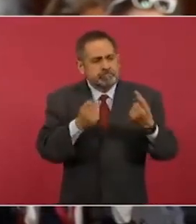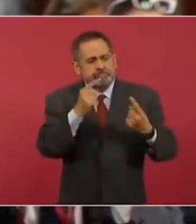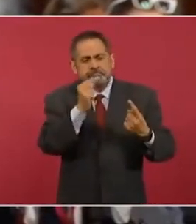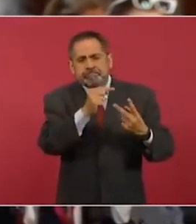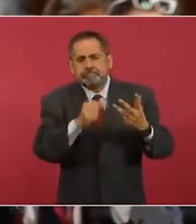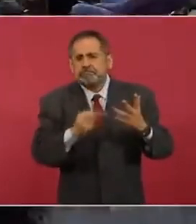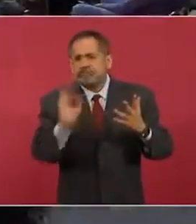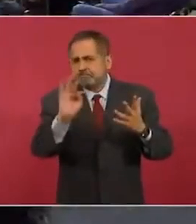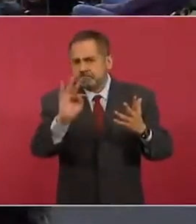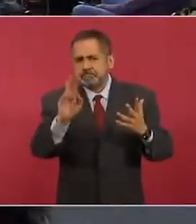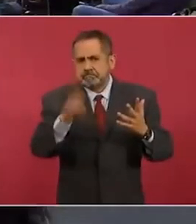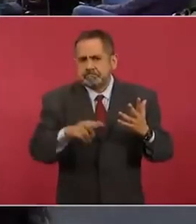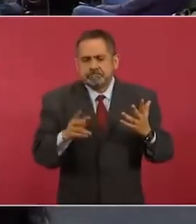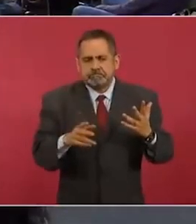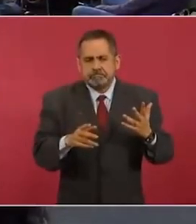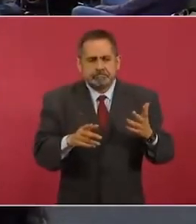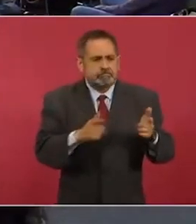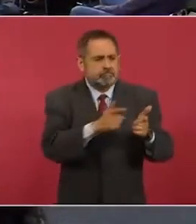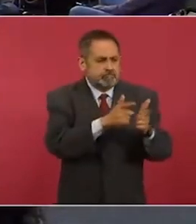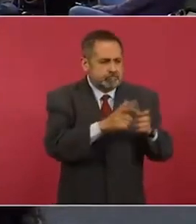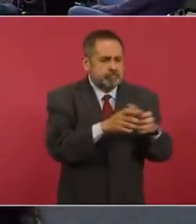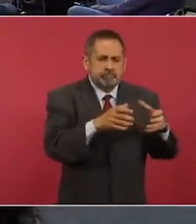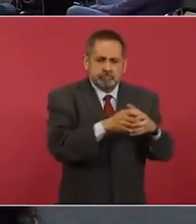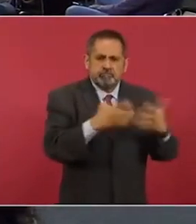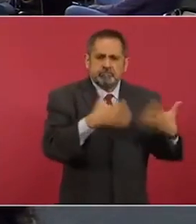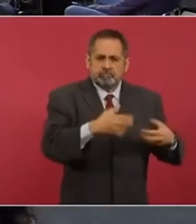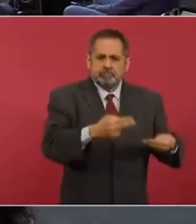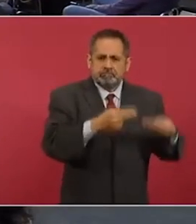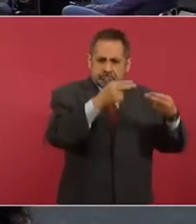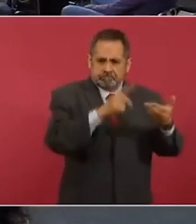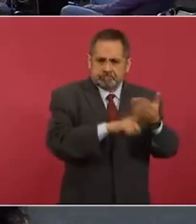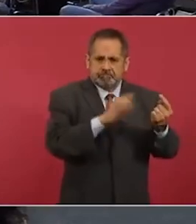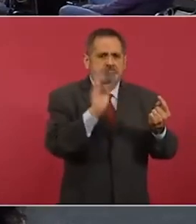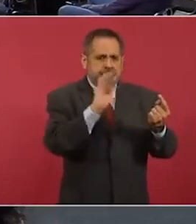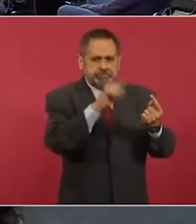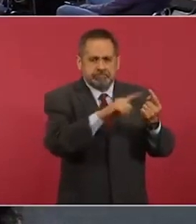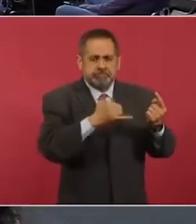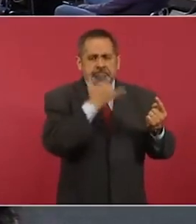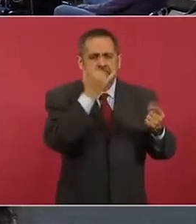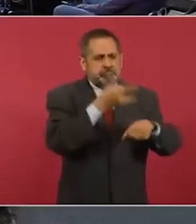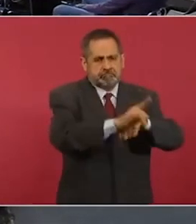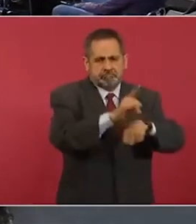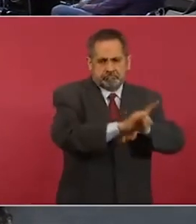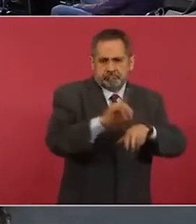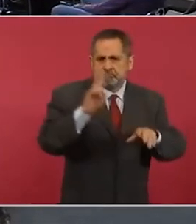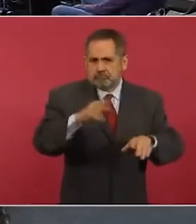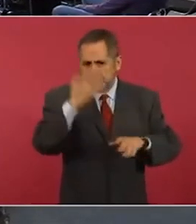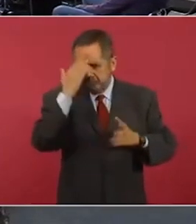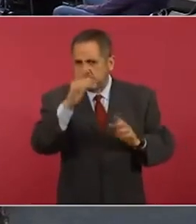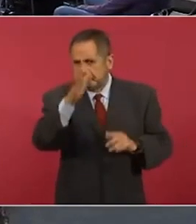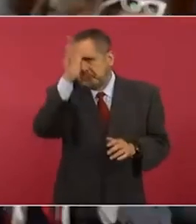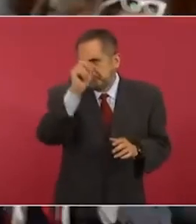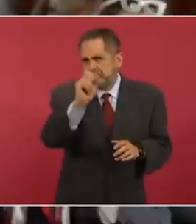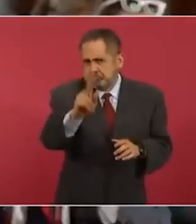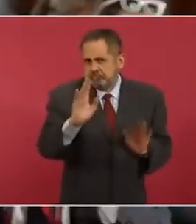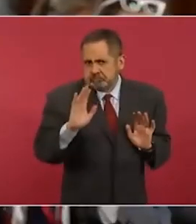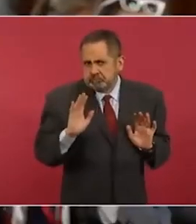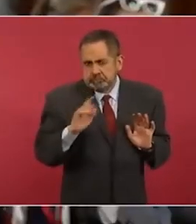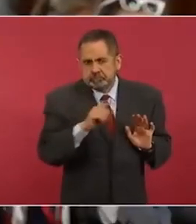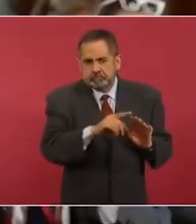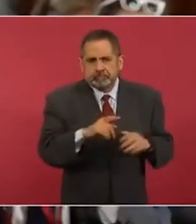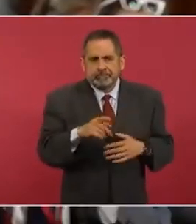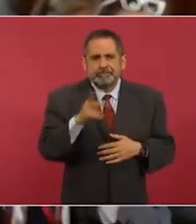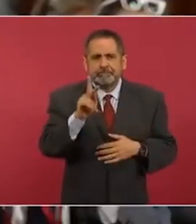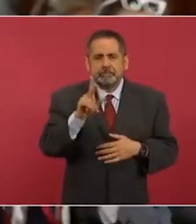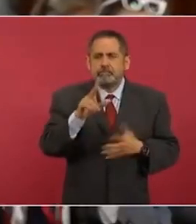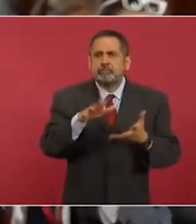de grupos, un puñado de empresas que tal vez hayan podido cometer irregularidades, no lo sé, pero pudiera estar de acuerdo con usted. Pero